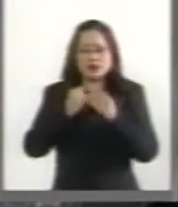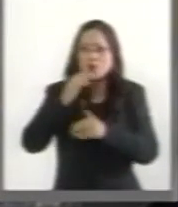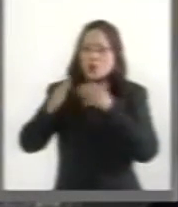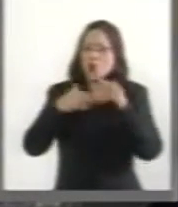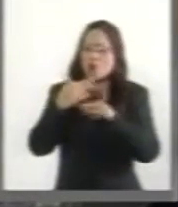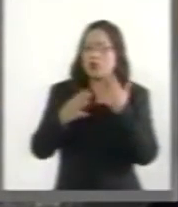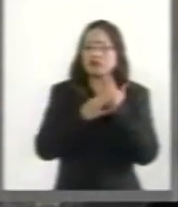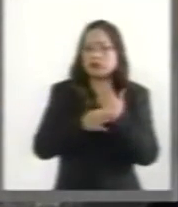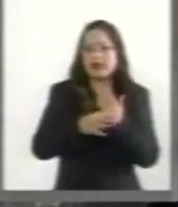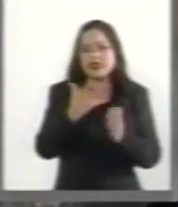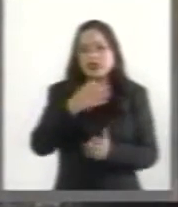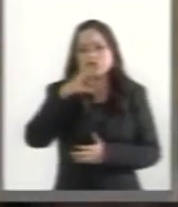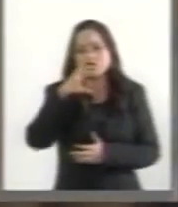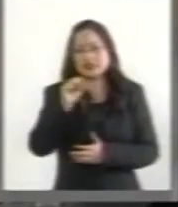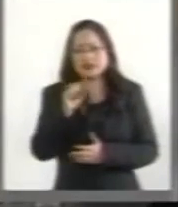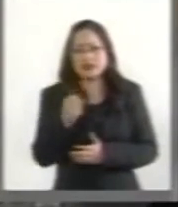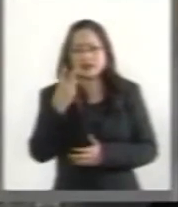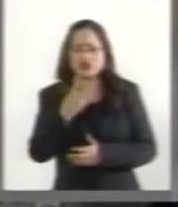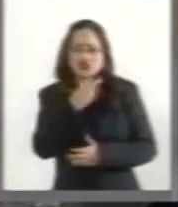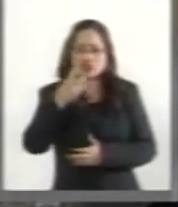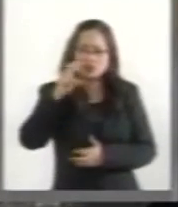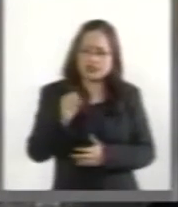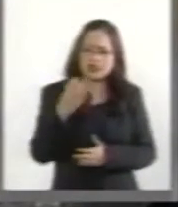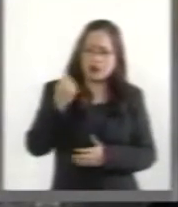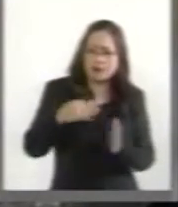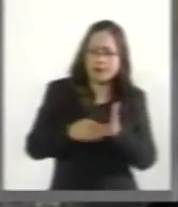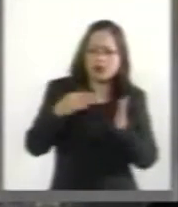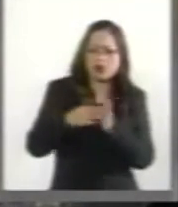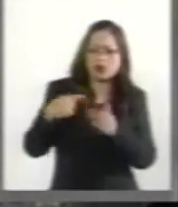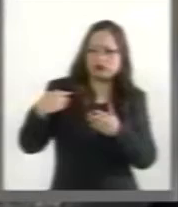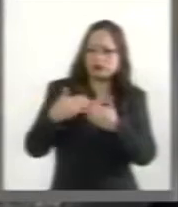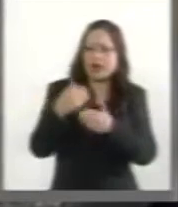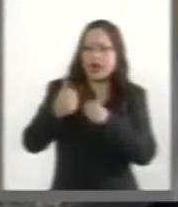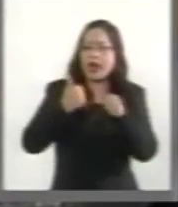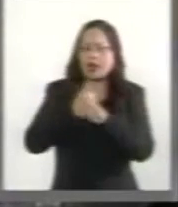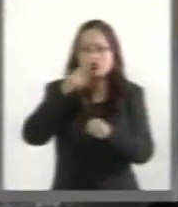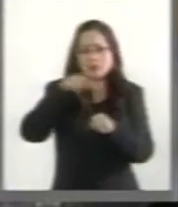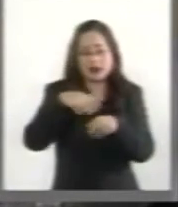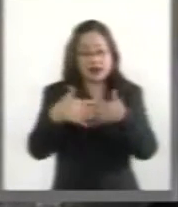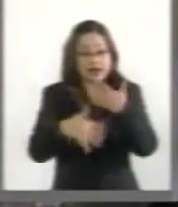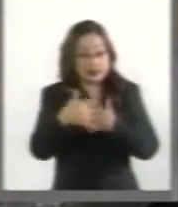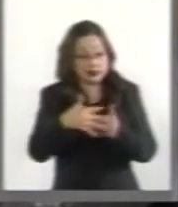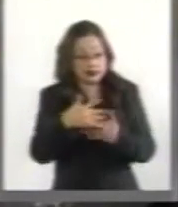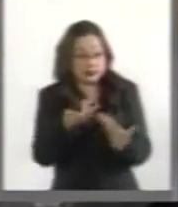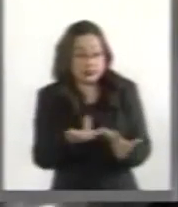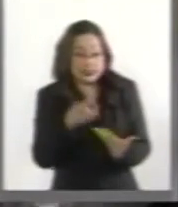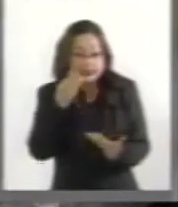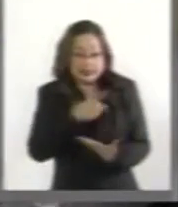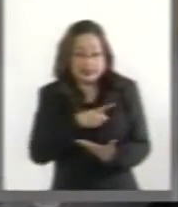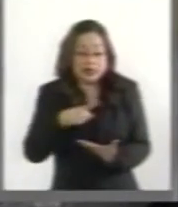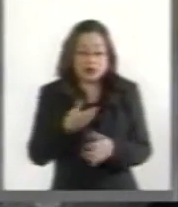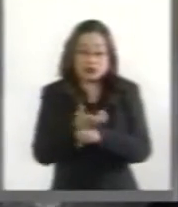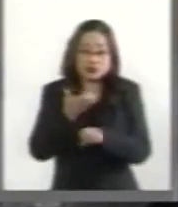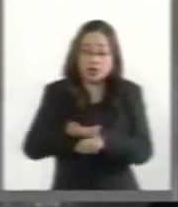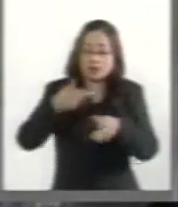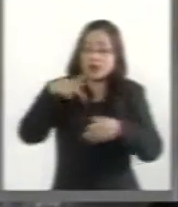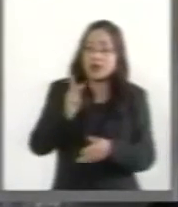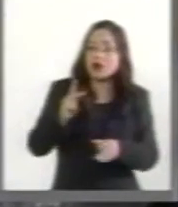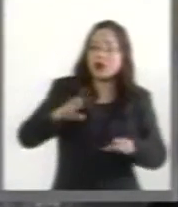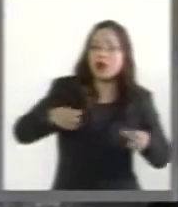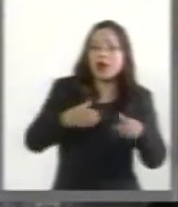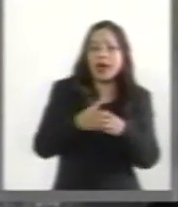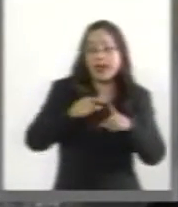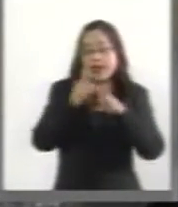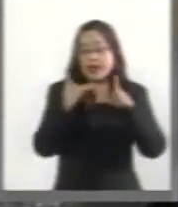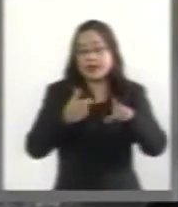.269 millones al cierre del 2015. Pero el problema es que en los distintos Estados